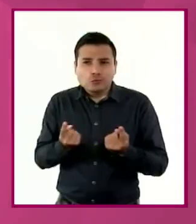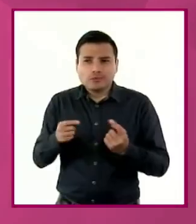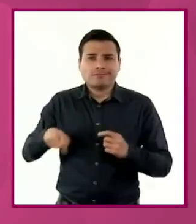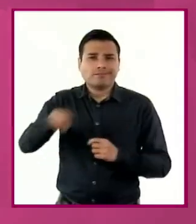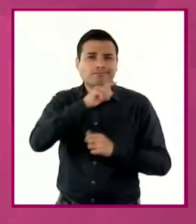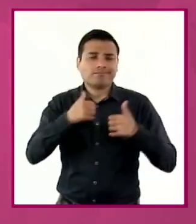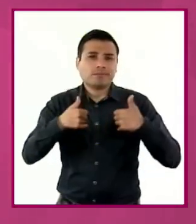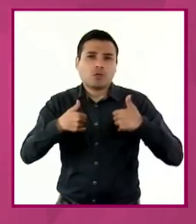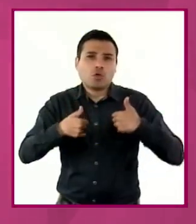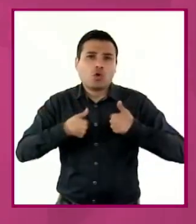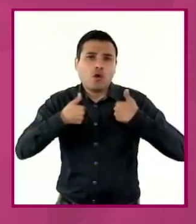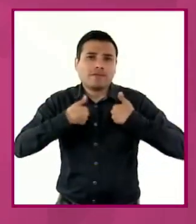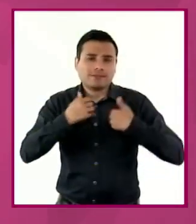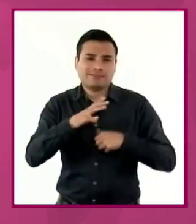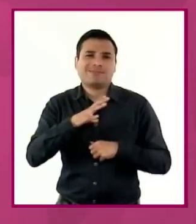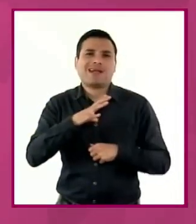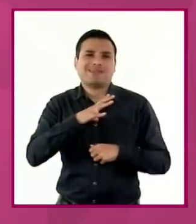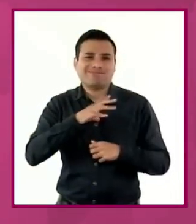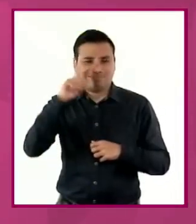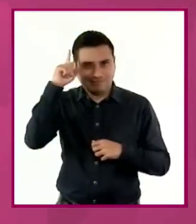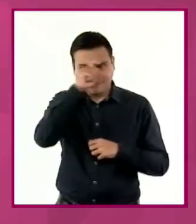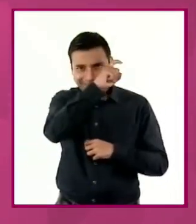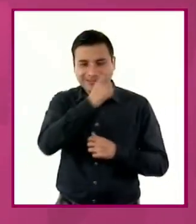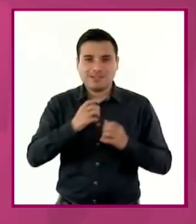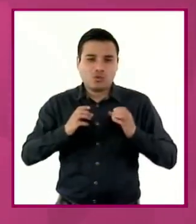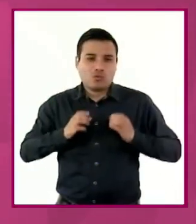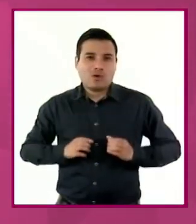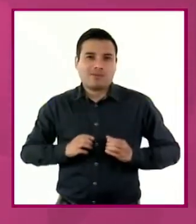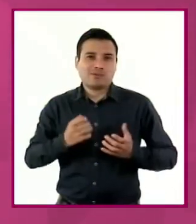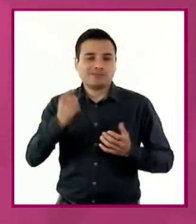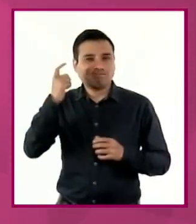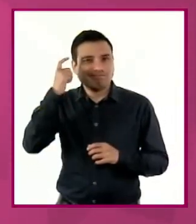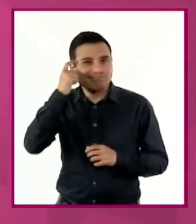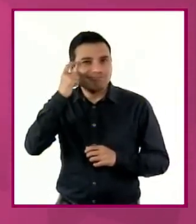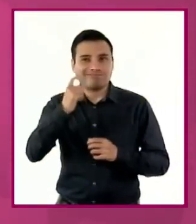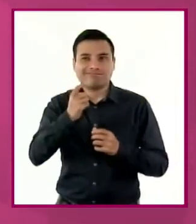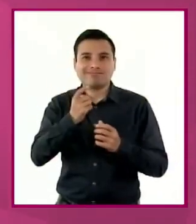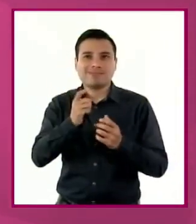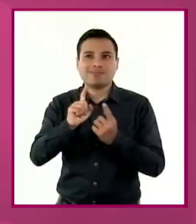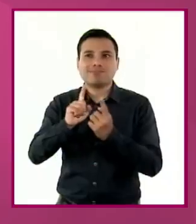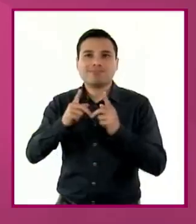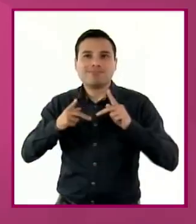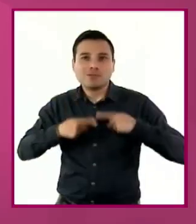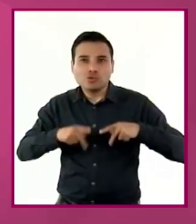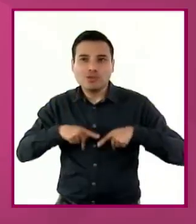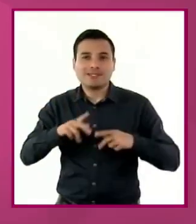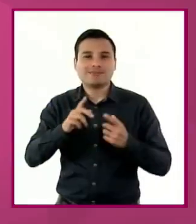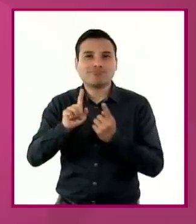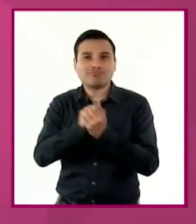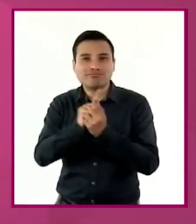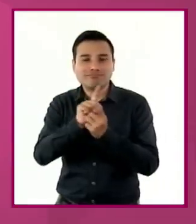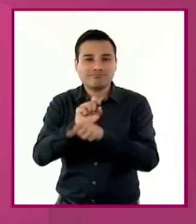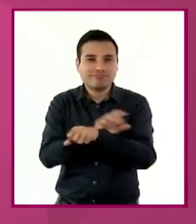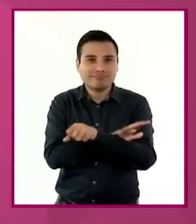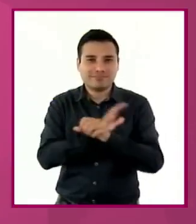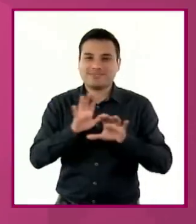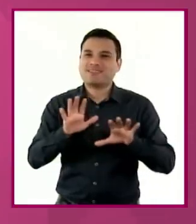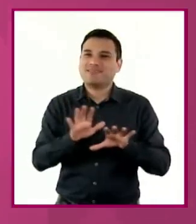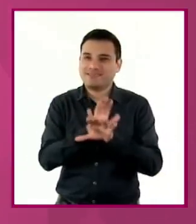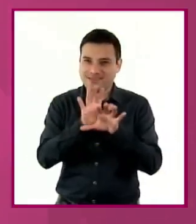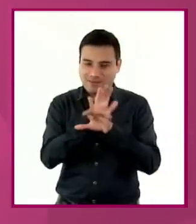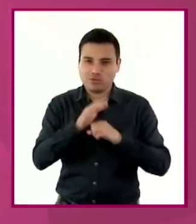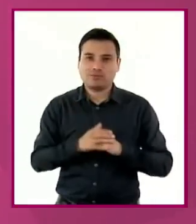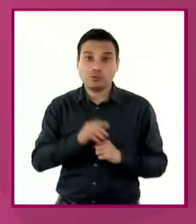asociadas con cambios físicos, cognitivos, sociales y emocionales, por lo que es necesario poner atención